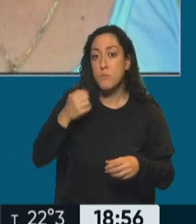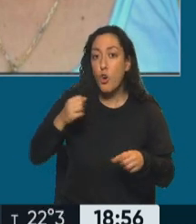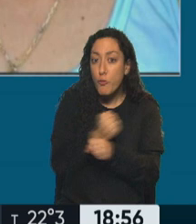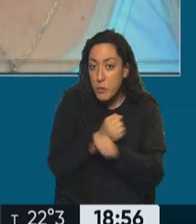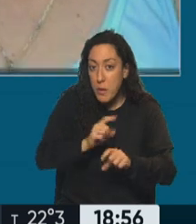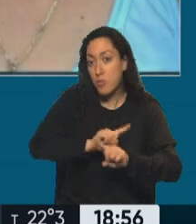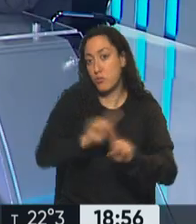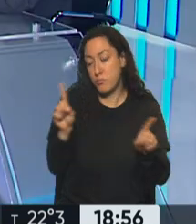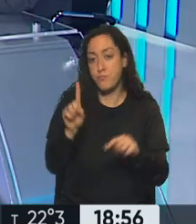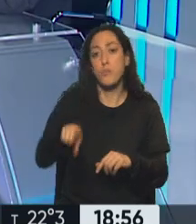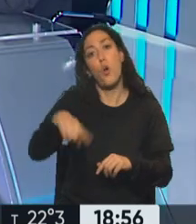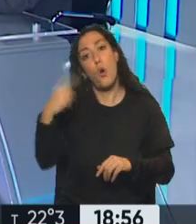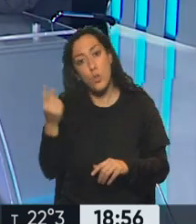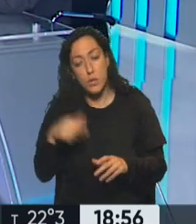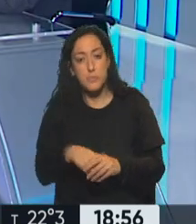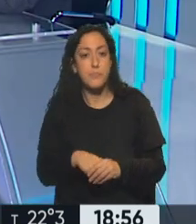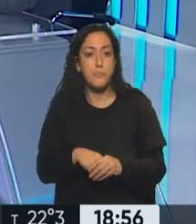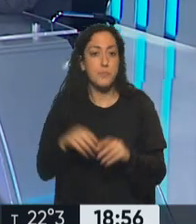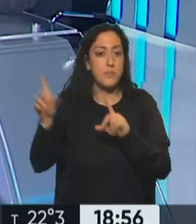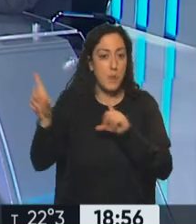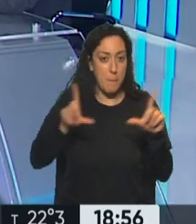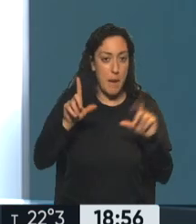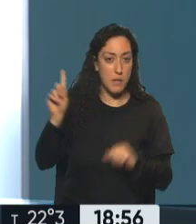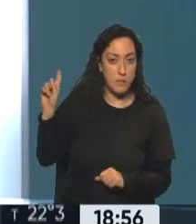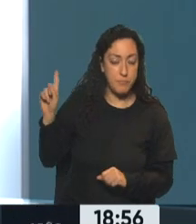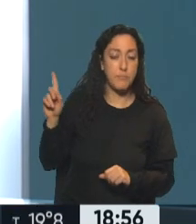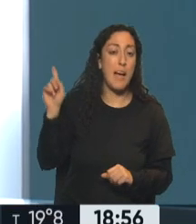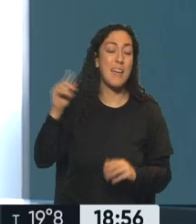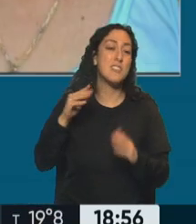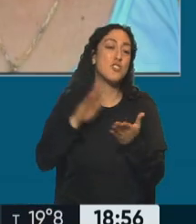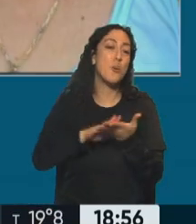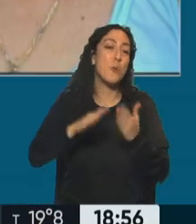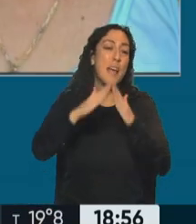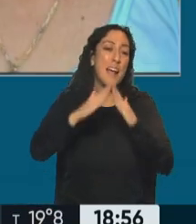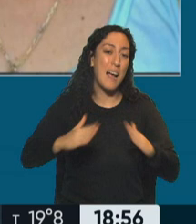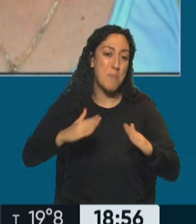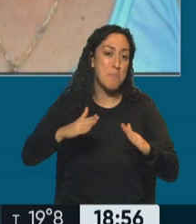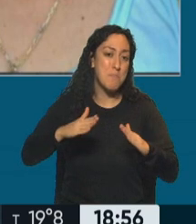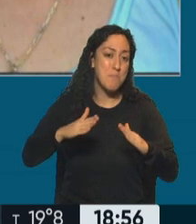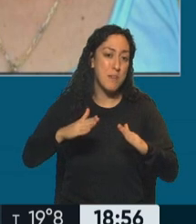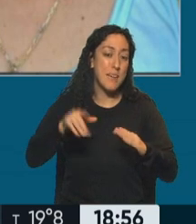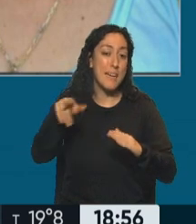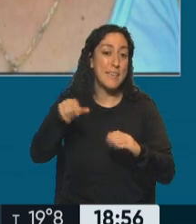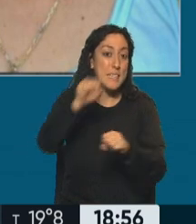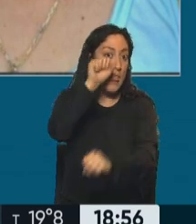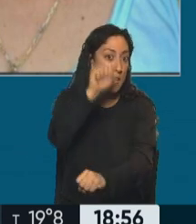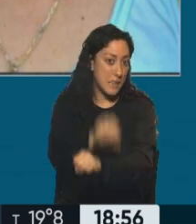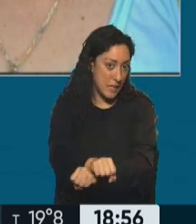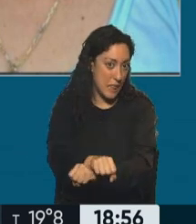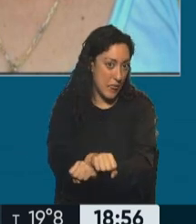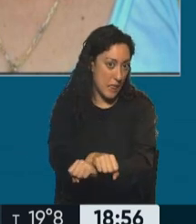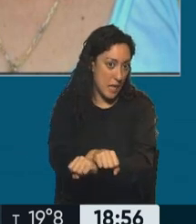Vamos a ver en la próxima placa. Porque en esa placa hablamos de la causa de la CAMPE. Milagro Sala fue detenida... Por esa CAMPE